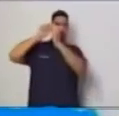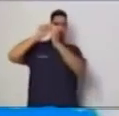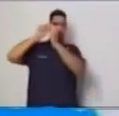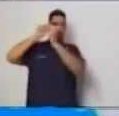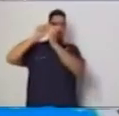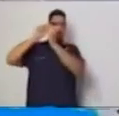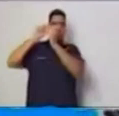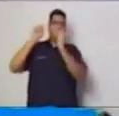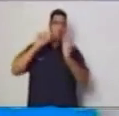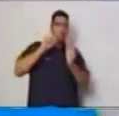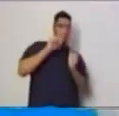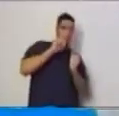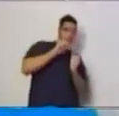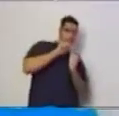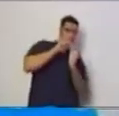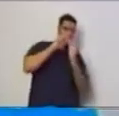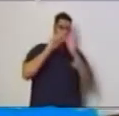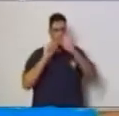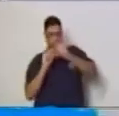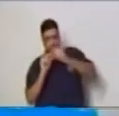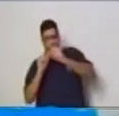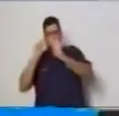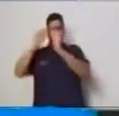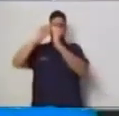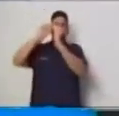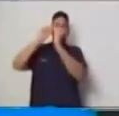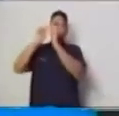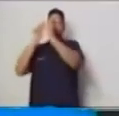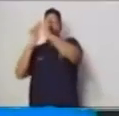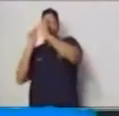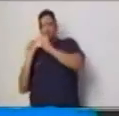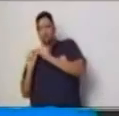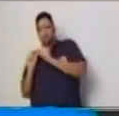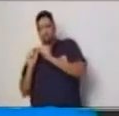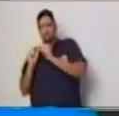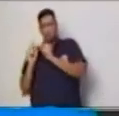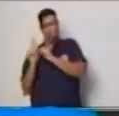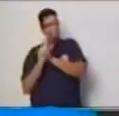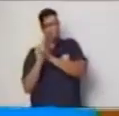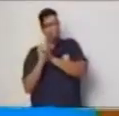en efecto hemos logrado